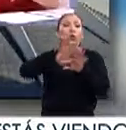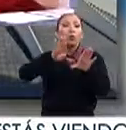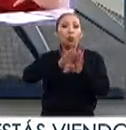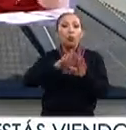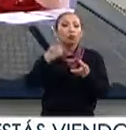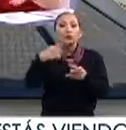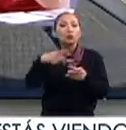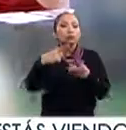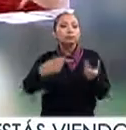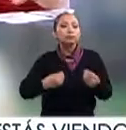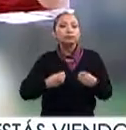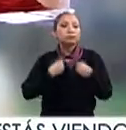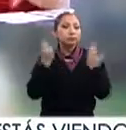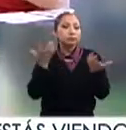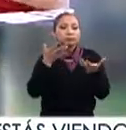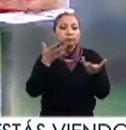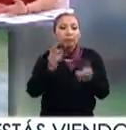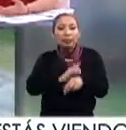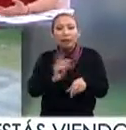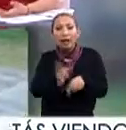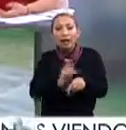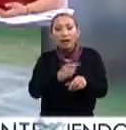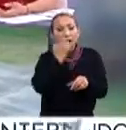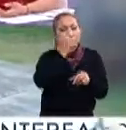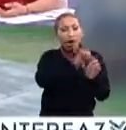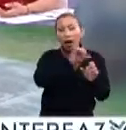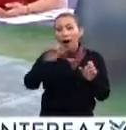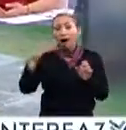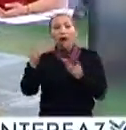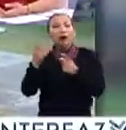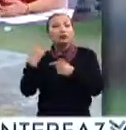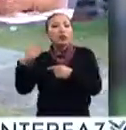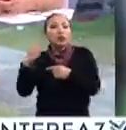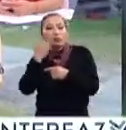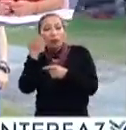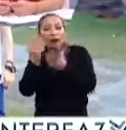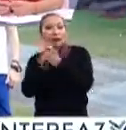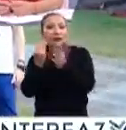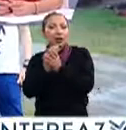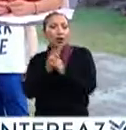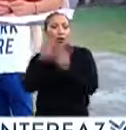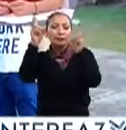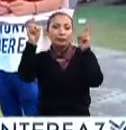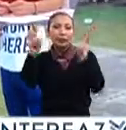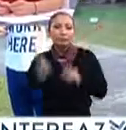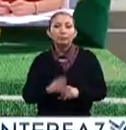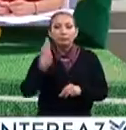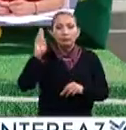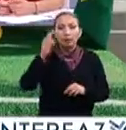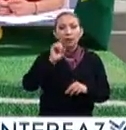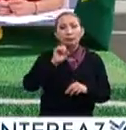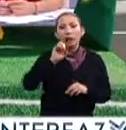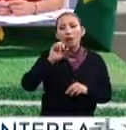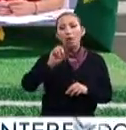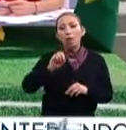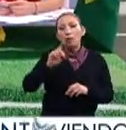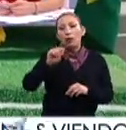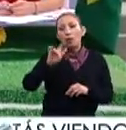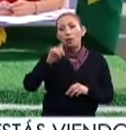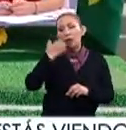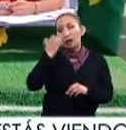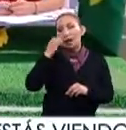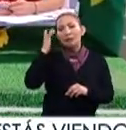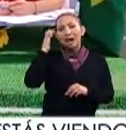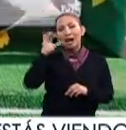era tu rutina, digamos, de ir a la escuela, qué escuela era, qué clases tomabas? Claro, era la Universidad de Sao Paulo en el